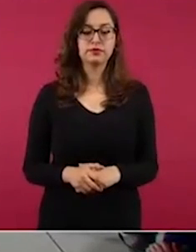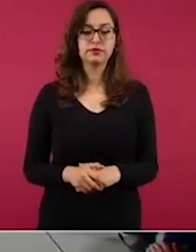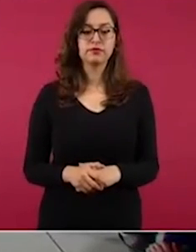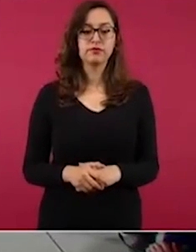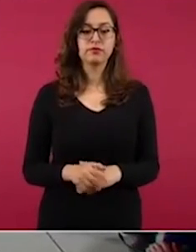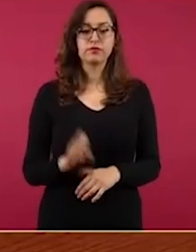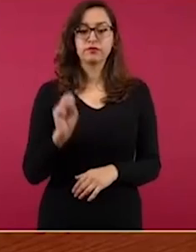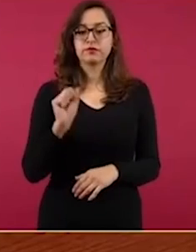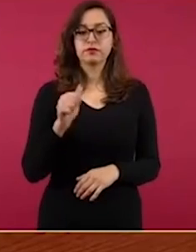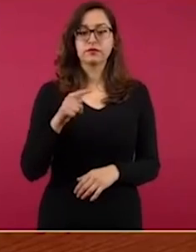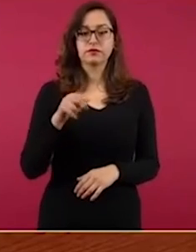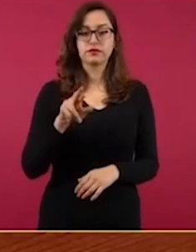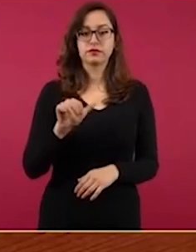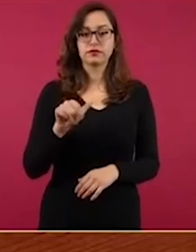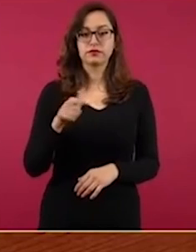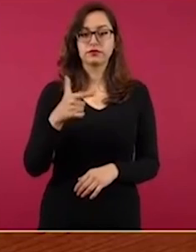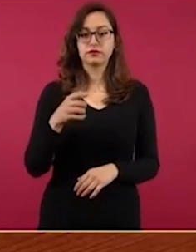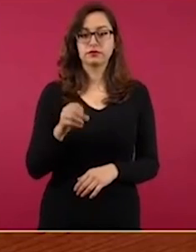Santiago Crin.